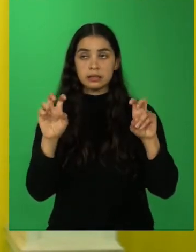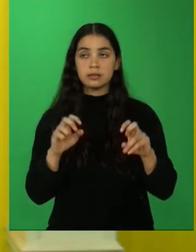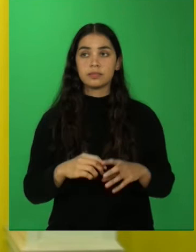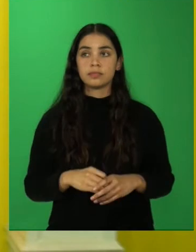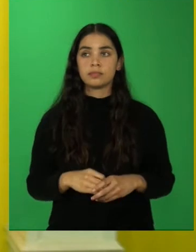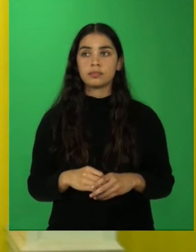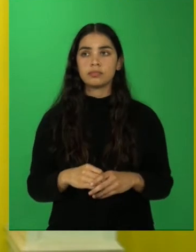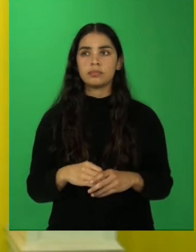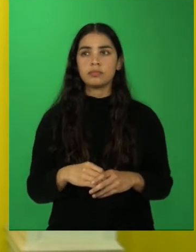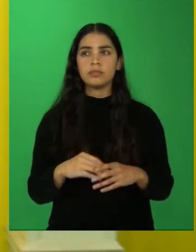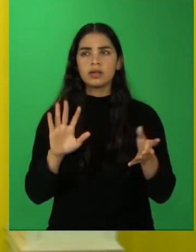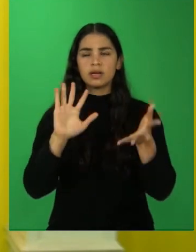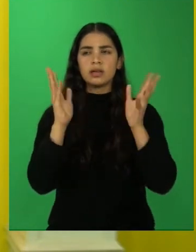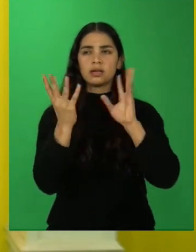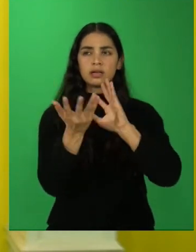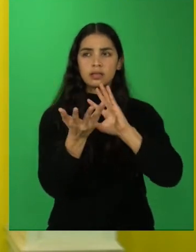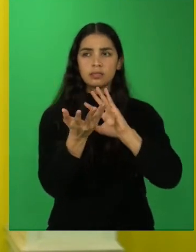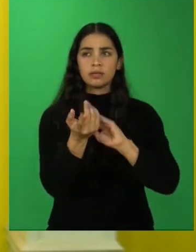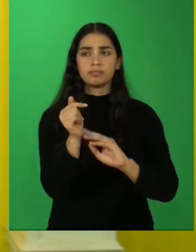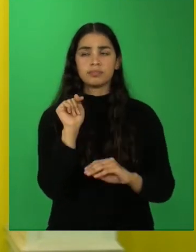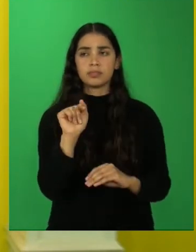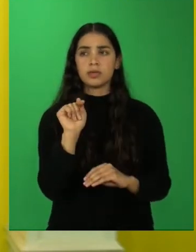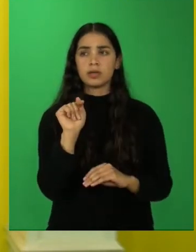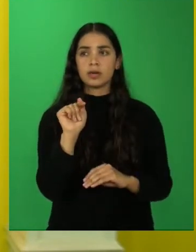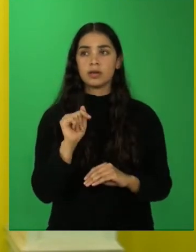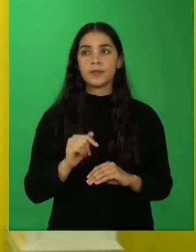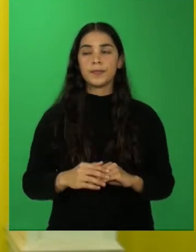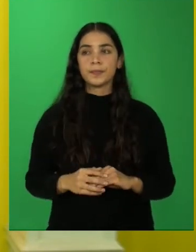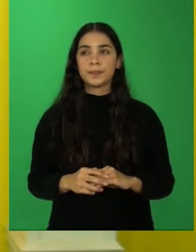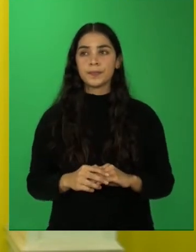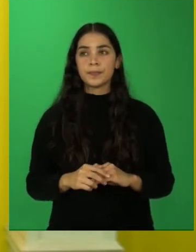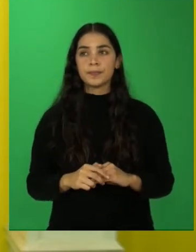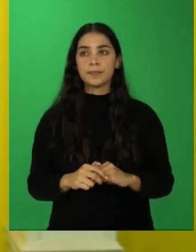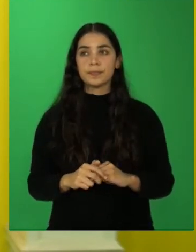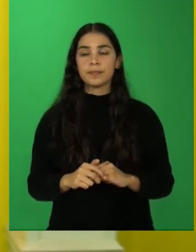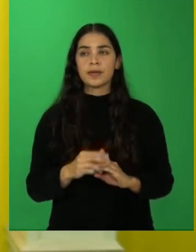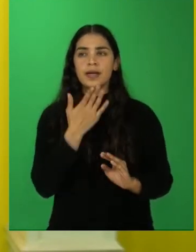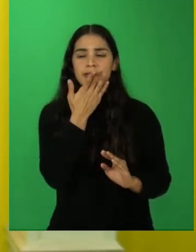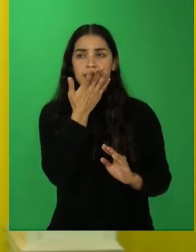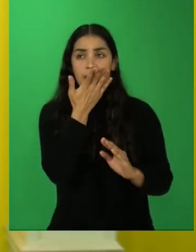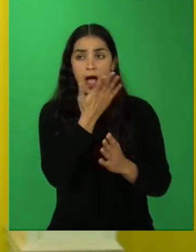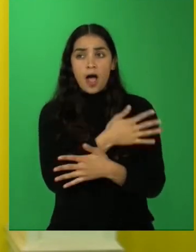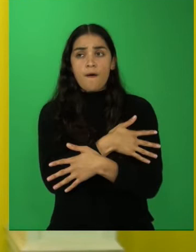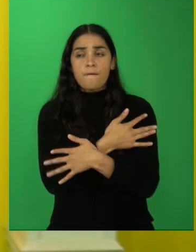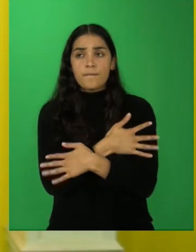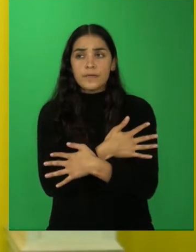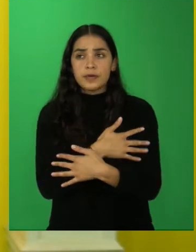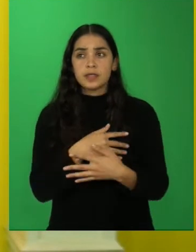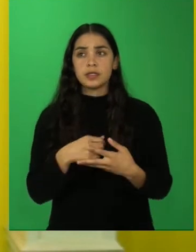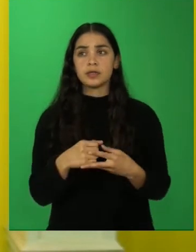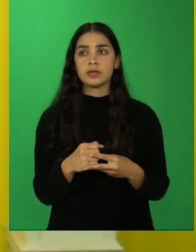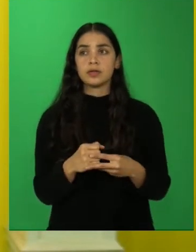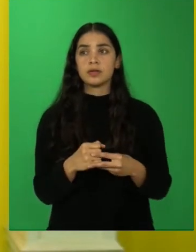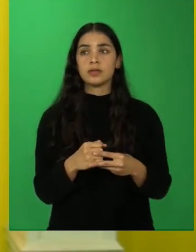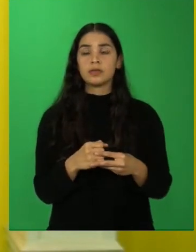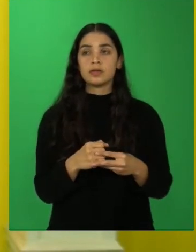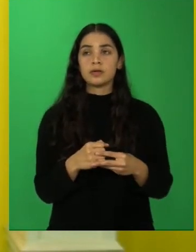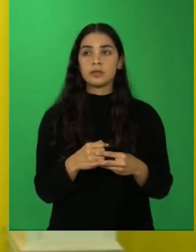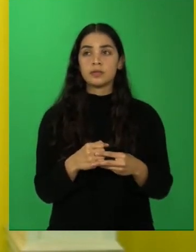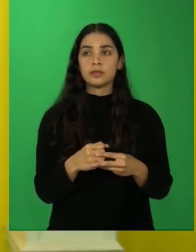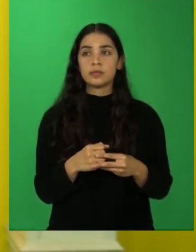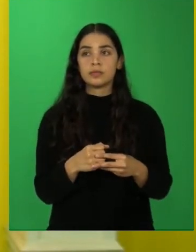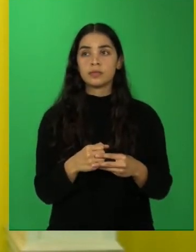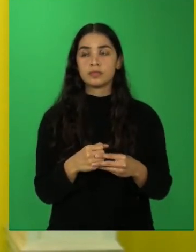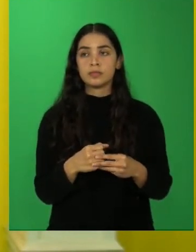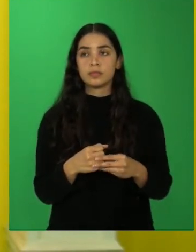El clima. En este clima tenemos climas fríos, además de climas de